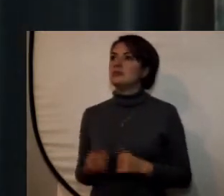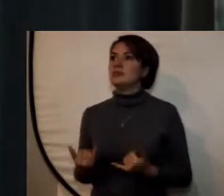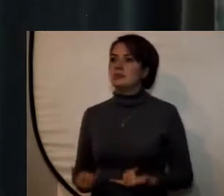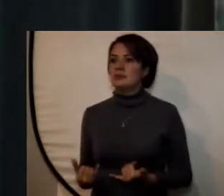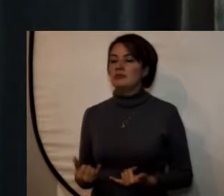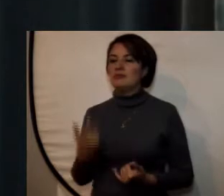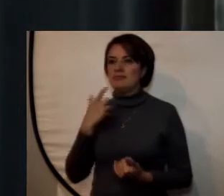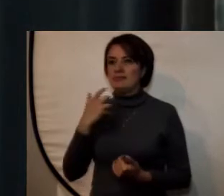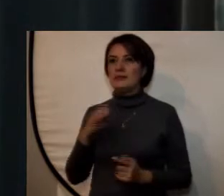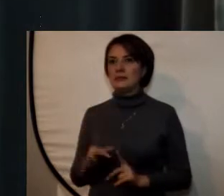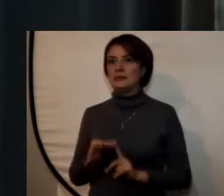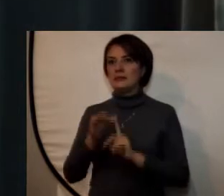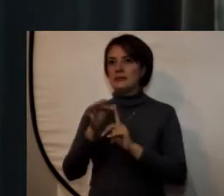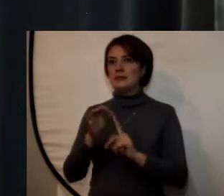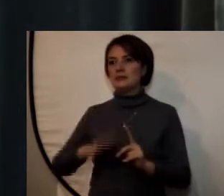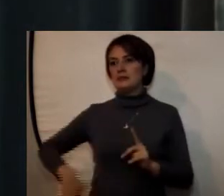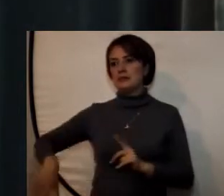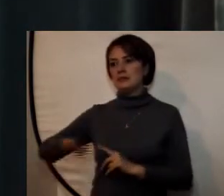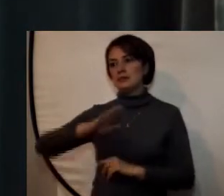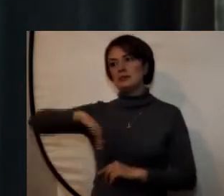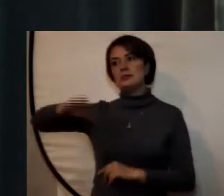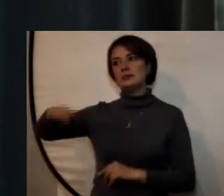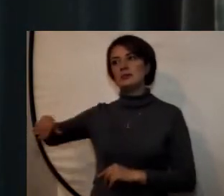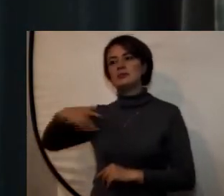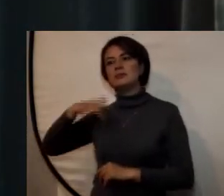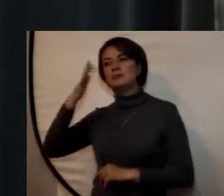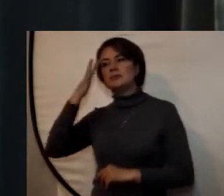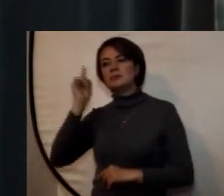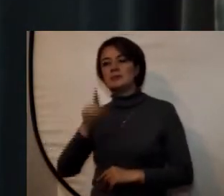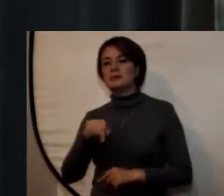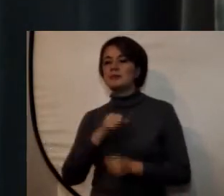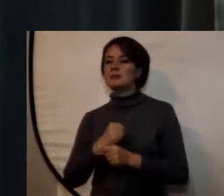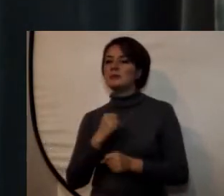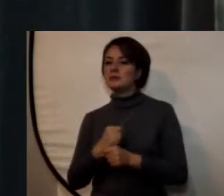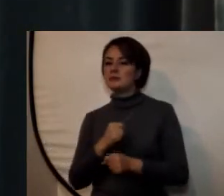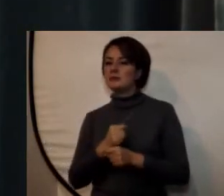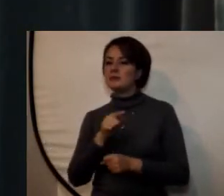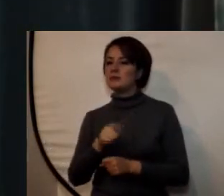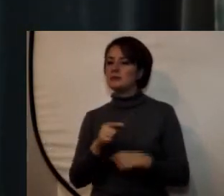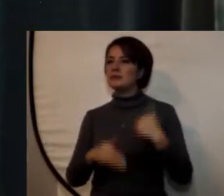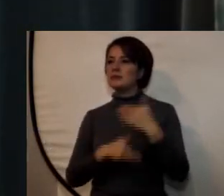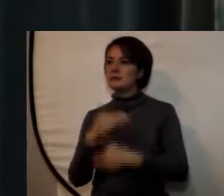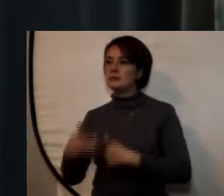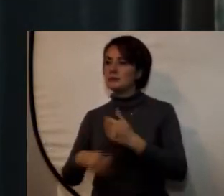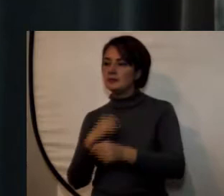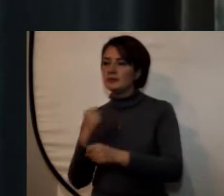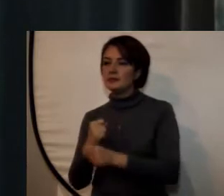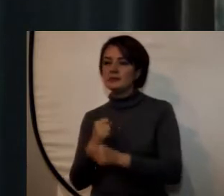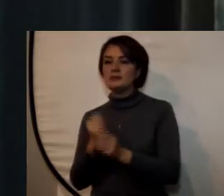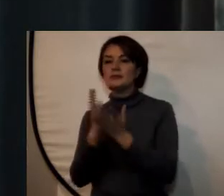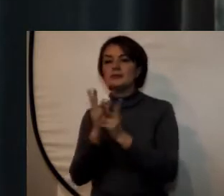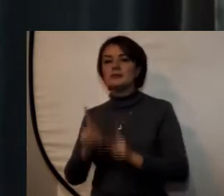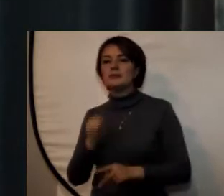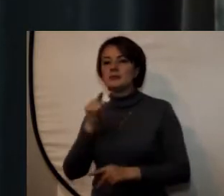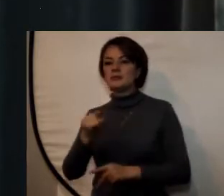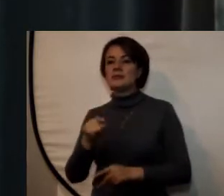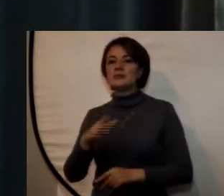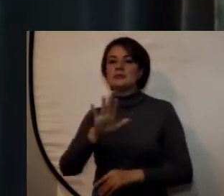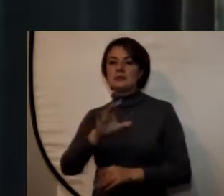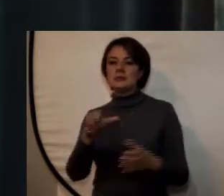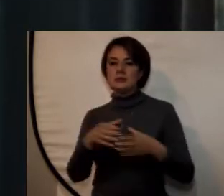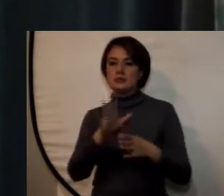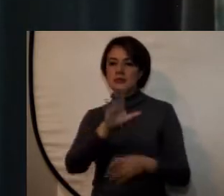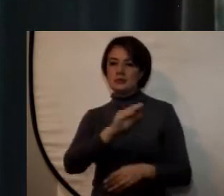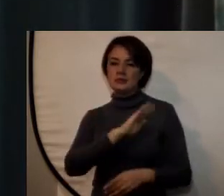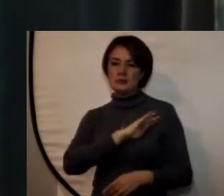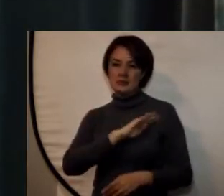se destaca en la región de la sabana por aquel trabajo que se viene desarrollando con los estudiantes de grado décimo